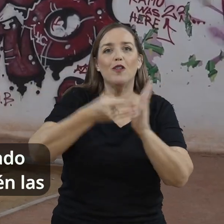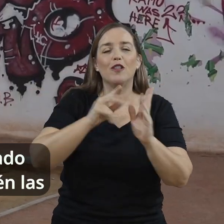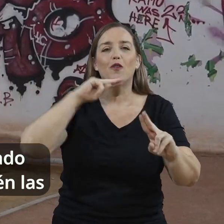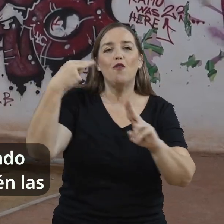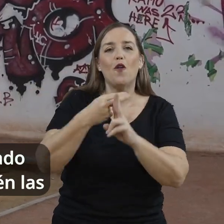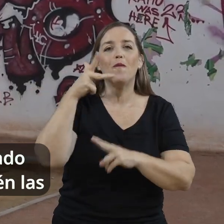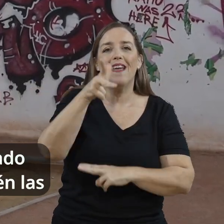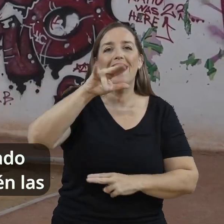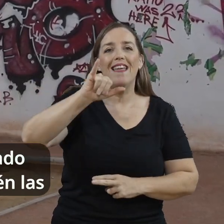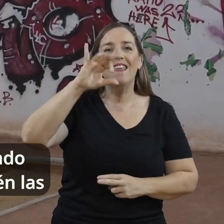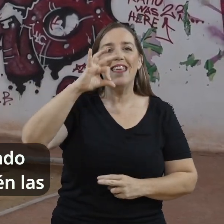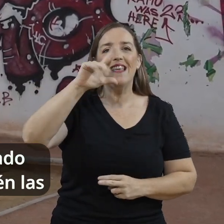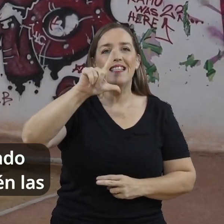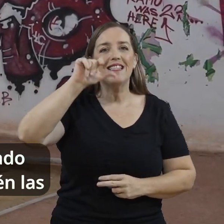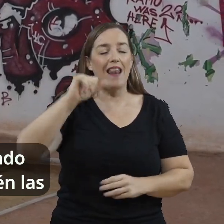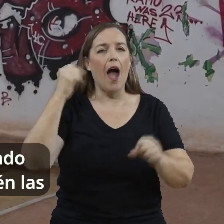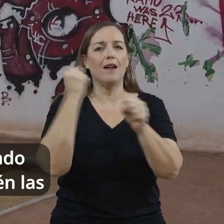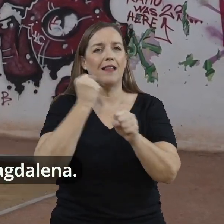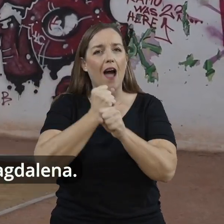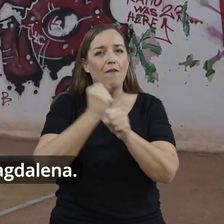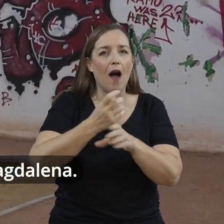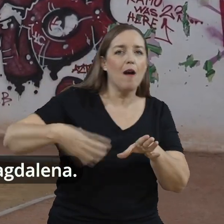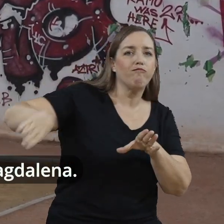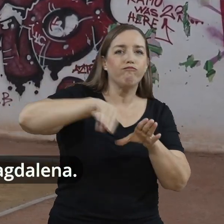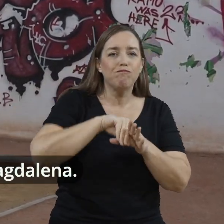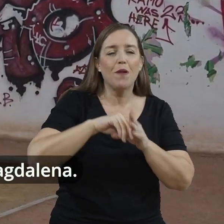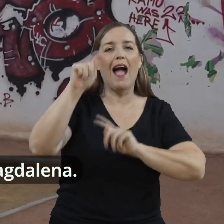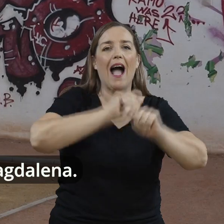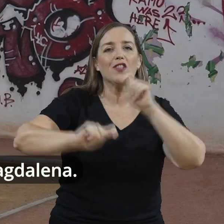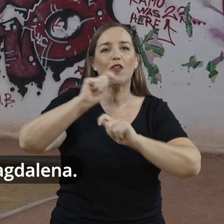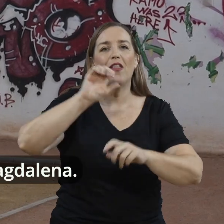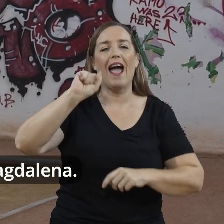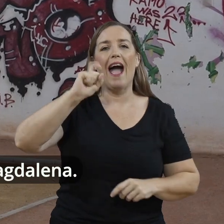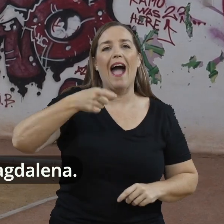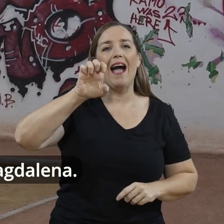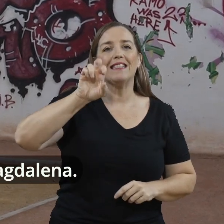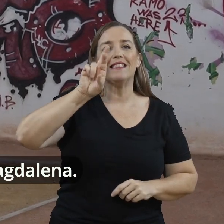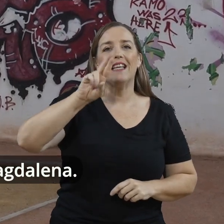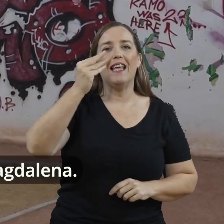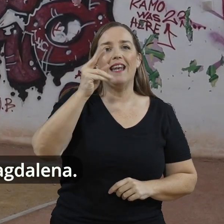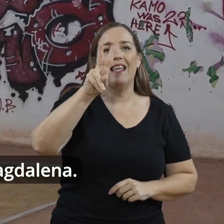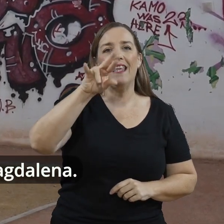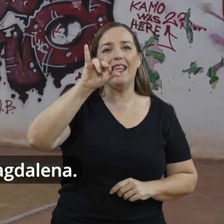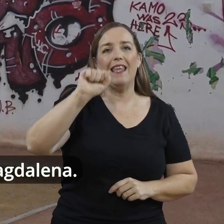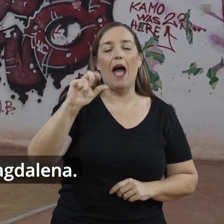llamado Isla, en el que han trabajado también las asociaciones Acerquía Verde y Regina Magdalena.